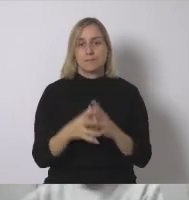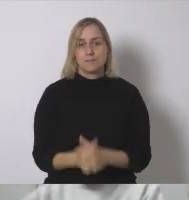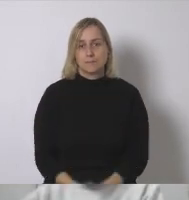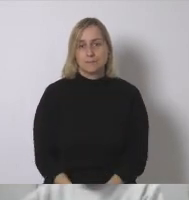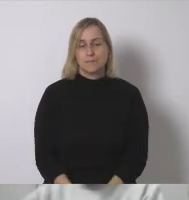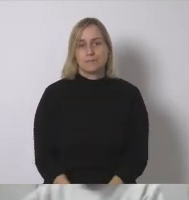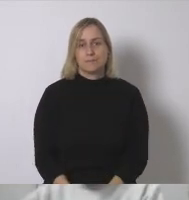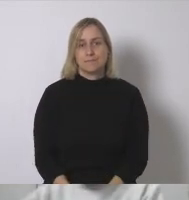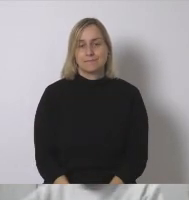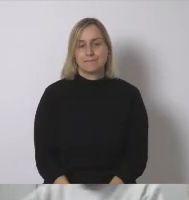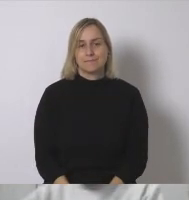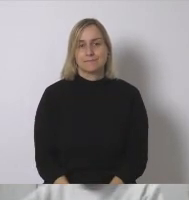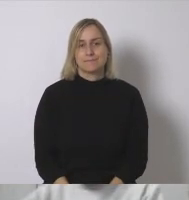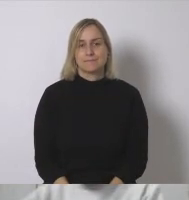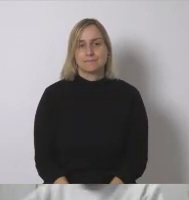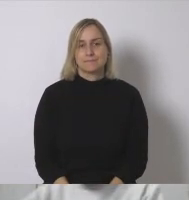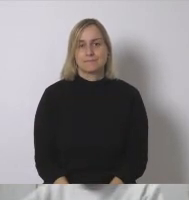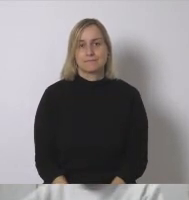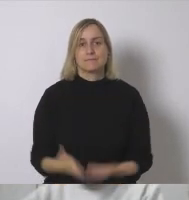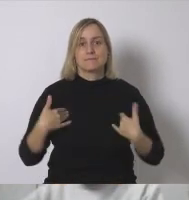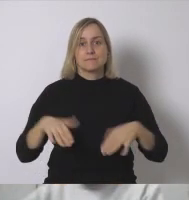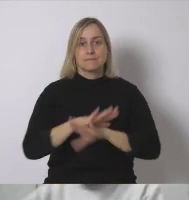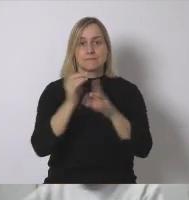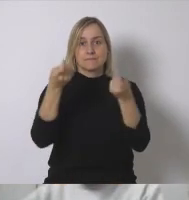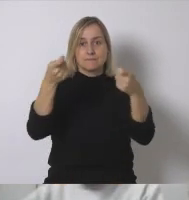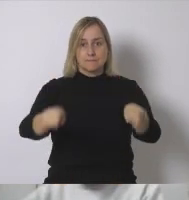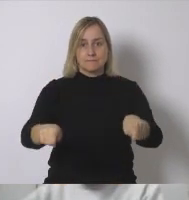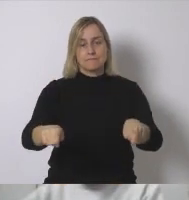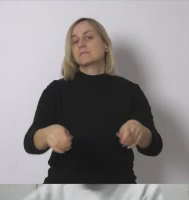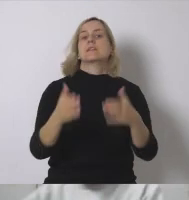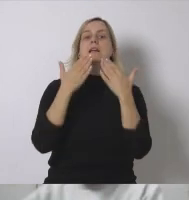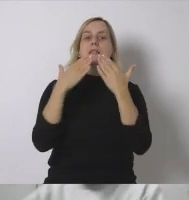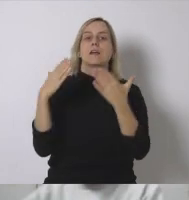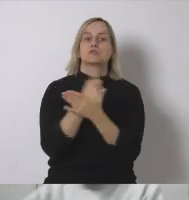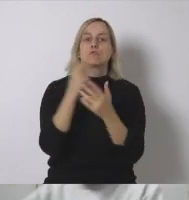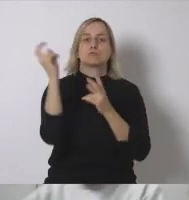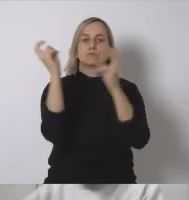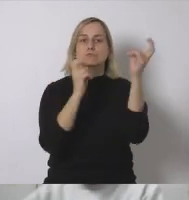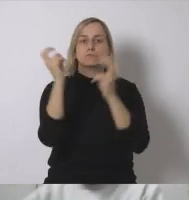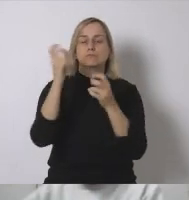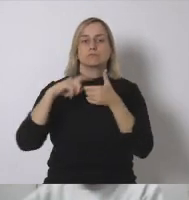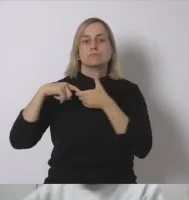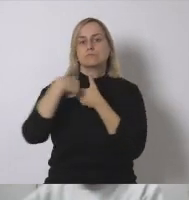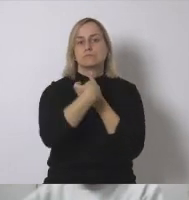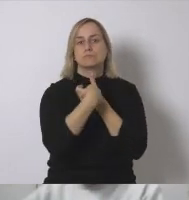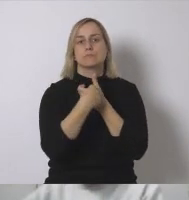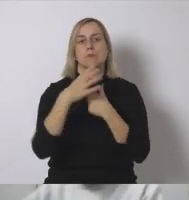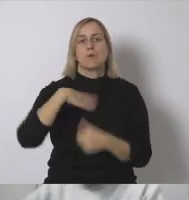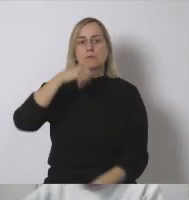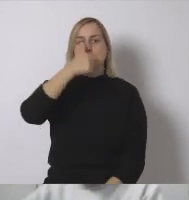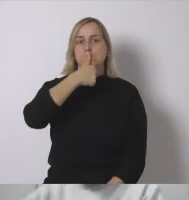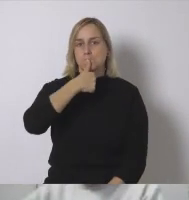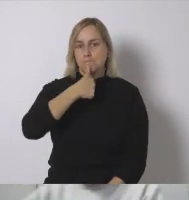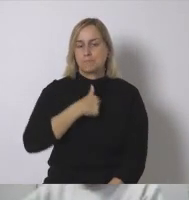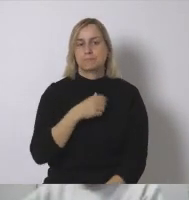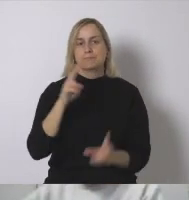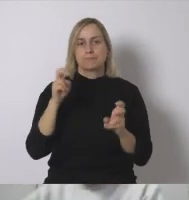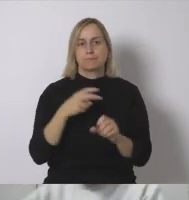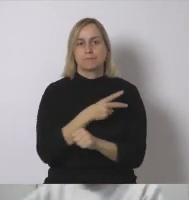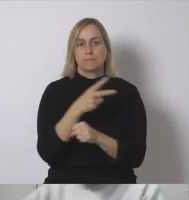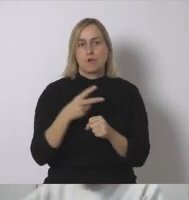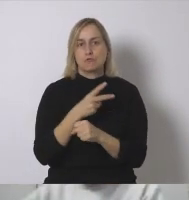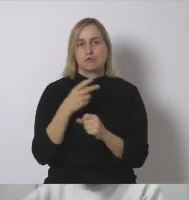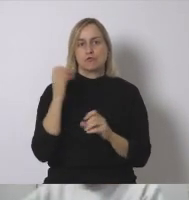caras así que eso es todo y muchísimas gracias por estar aquí sí para cerrar quisiera daros las